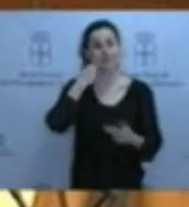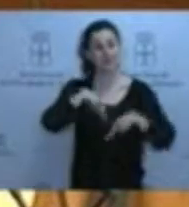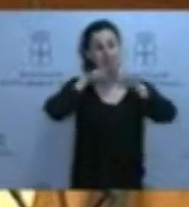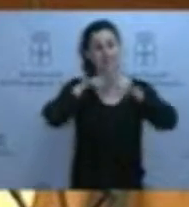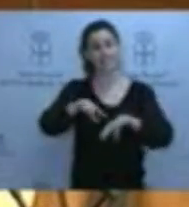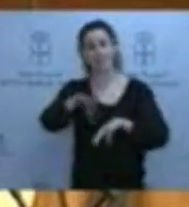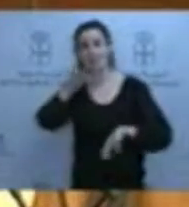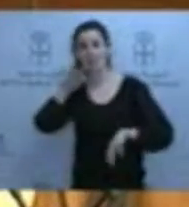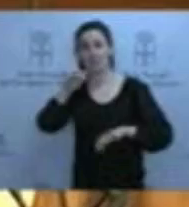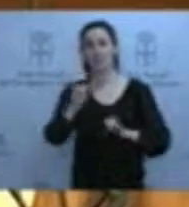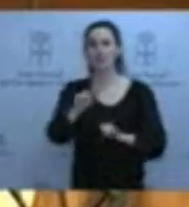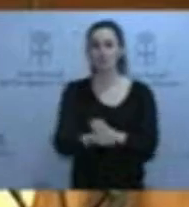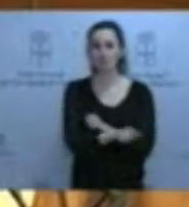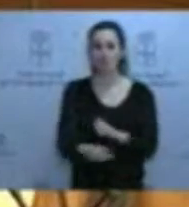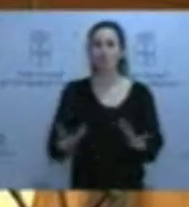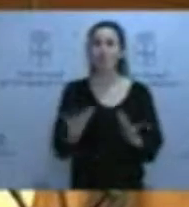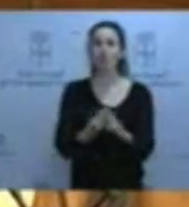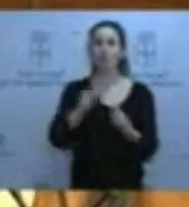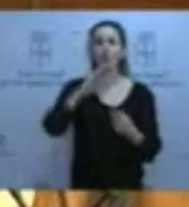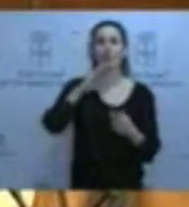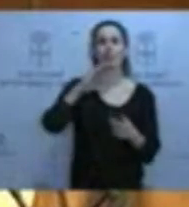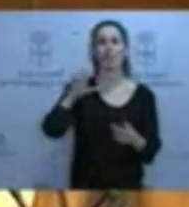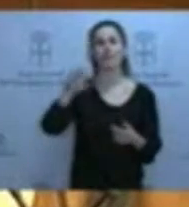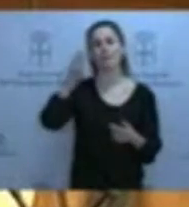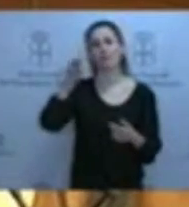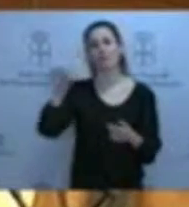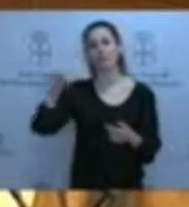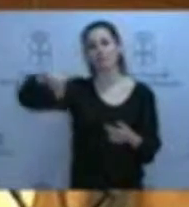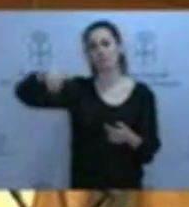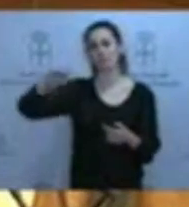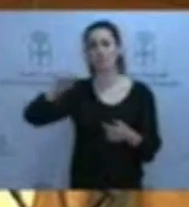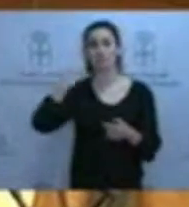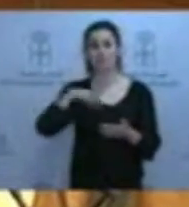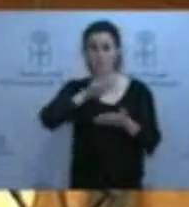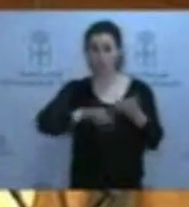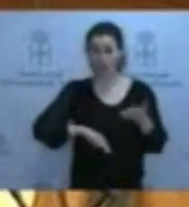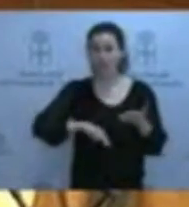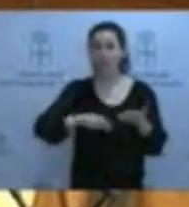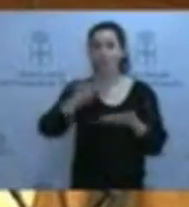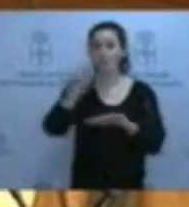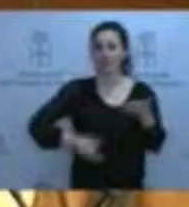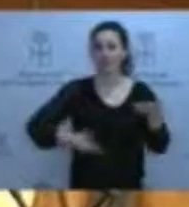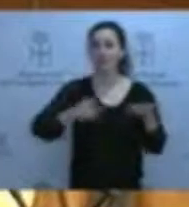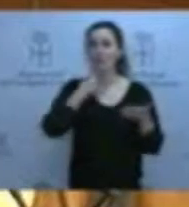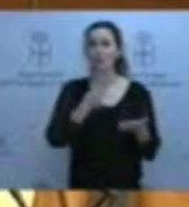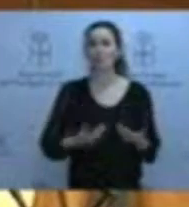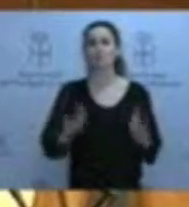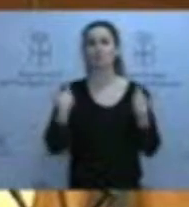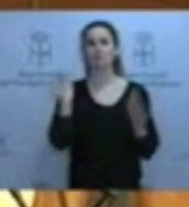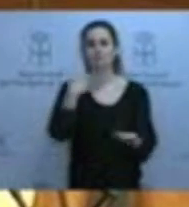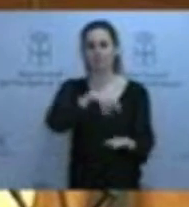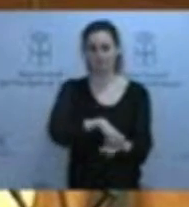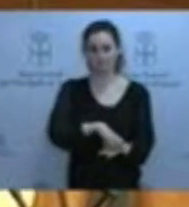alternativas de la mano del Cepesma por lo que he leído en los medios de comunicación también el responsable de este centro ha sido